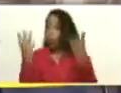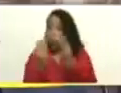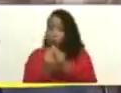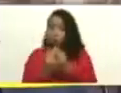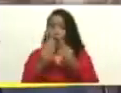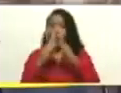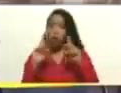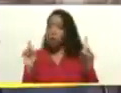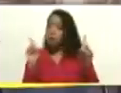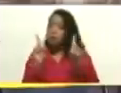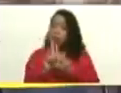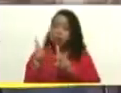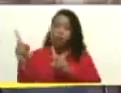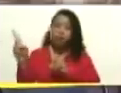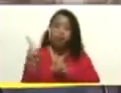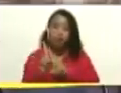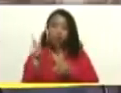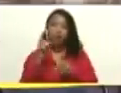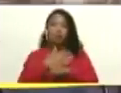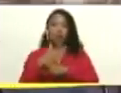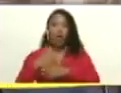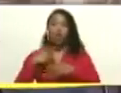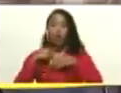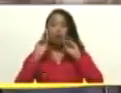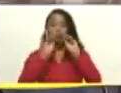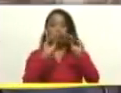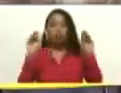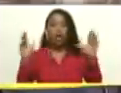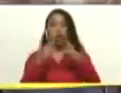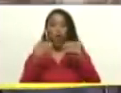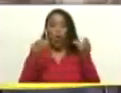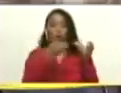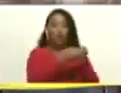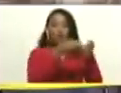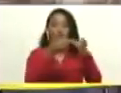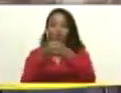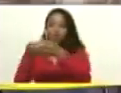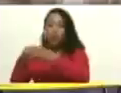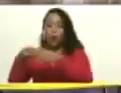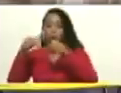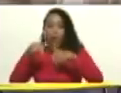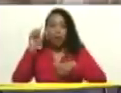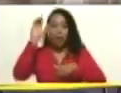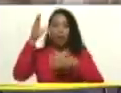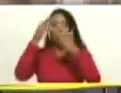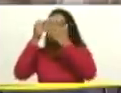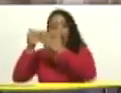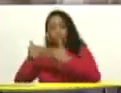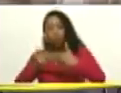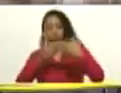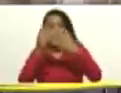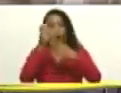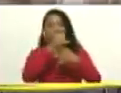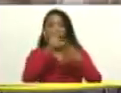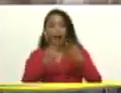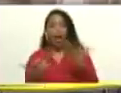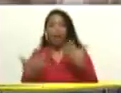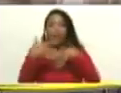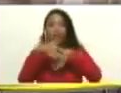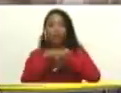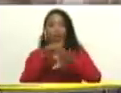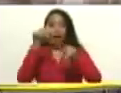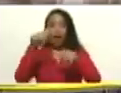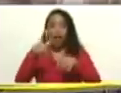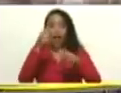cercana, compartida. Yo llamo a todos los sectores del país a estudiar estas siete líneas, a incorporarse en estas siete